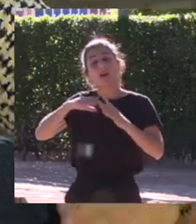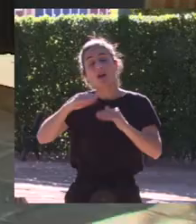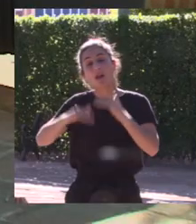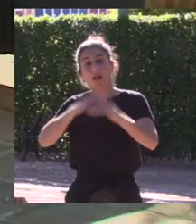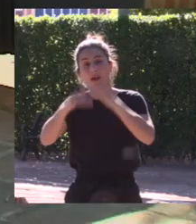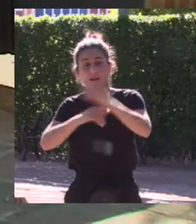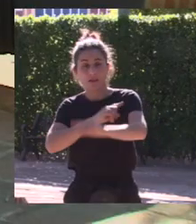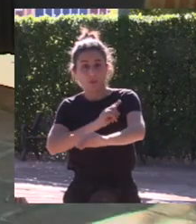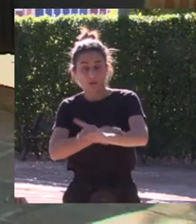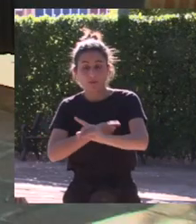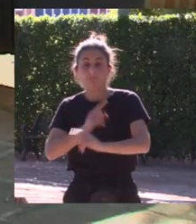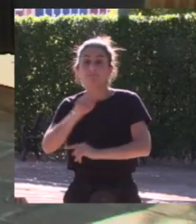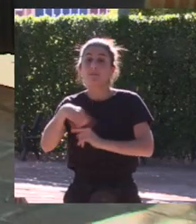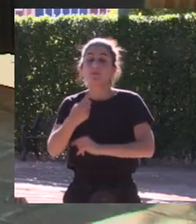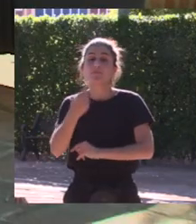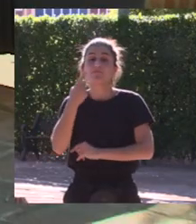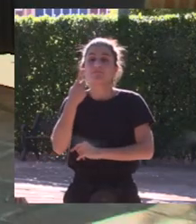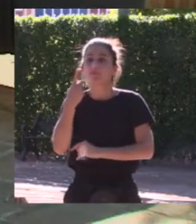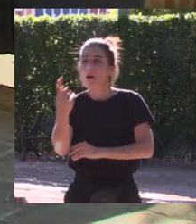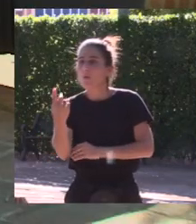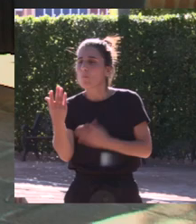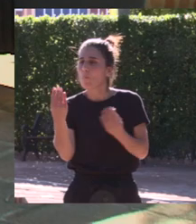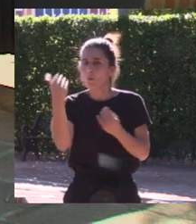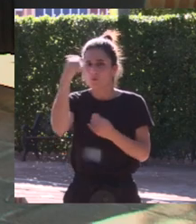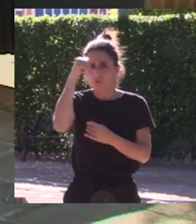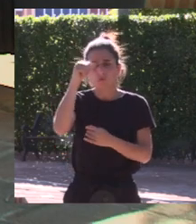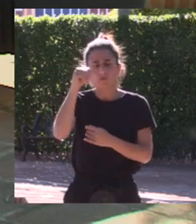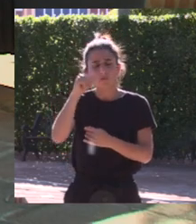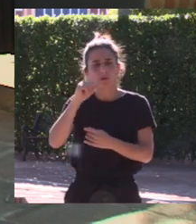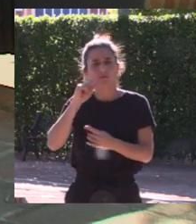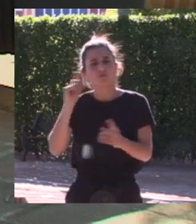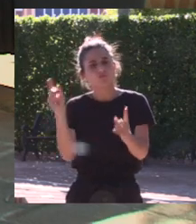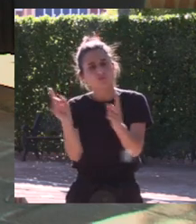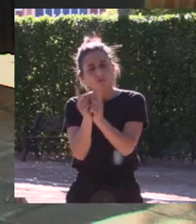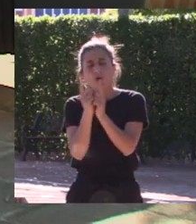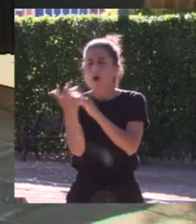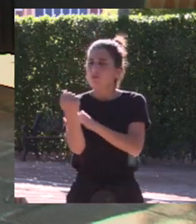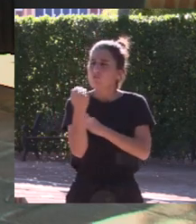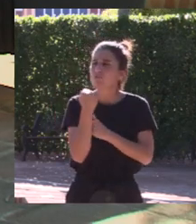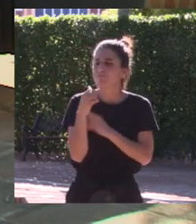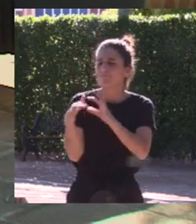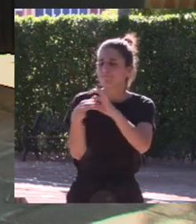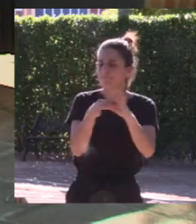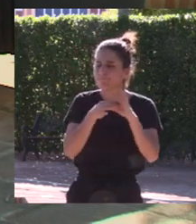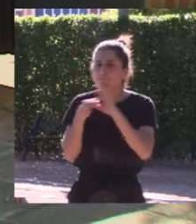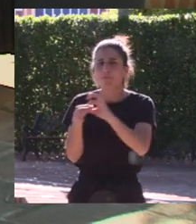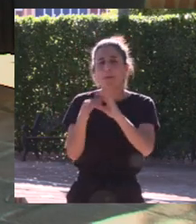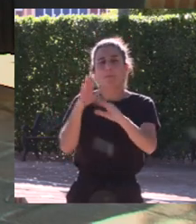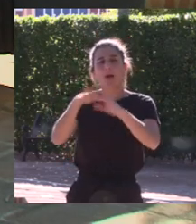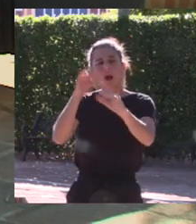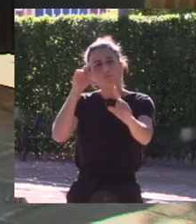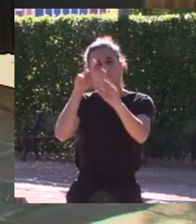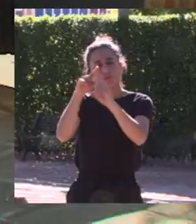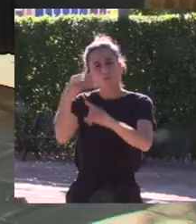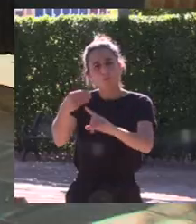la posterior también también he encontrado a muchos hombres con los que he hecho piña me he aliado para conseguir objetivos buenos